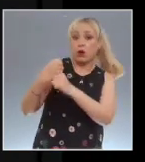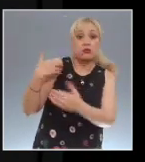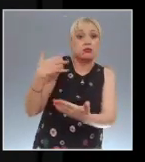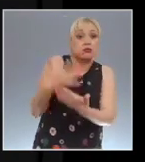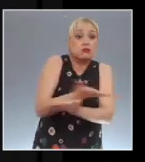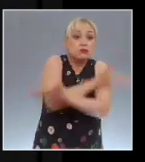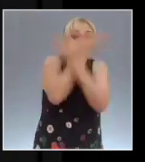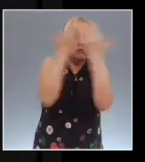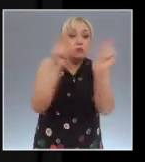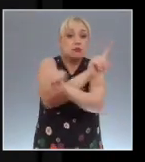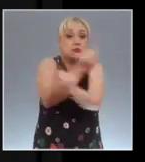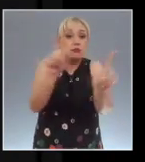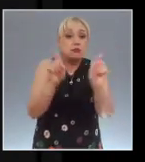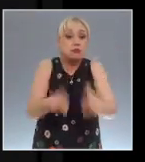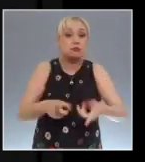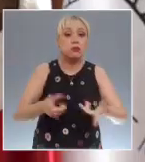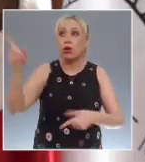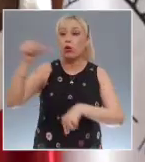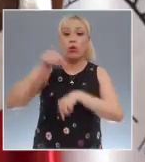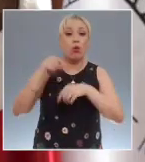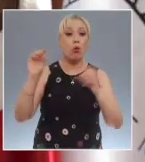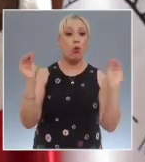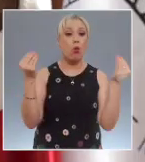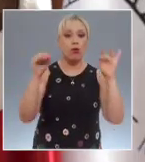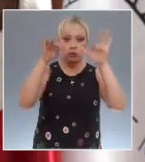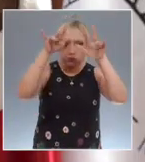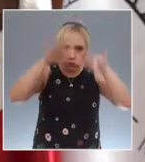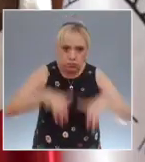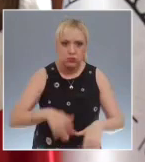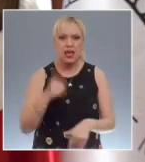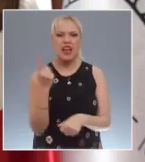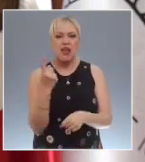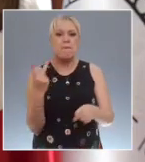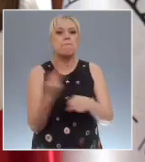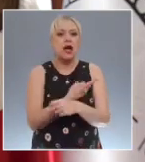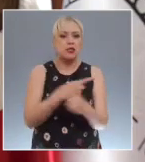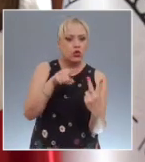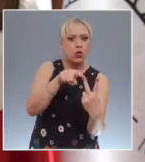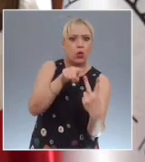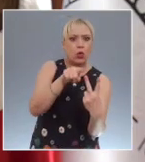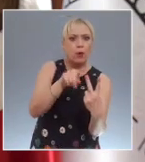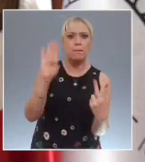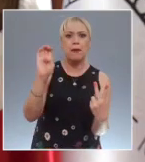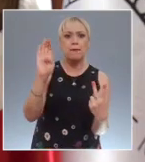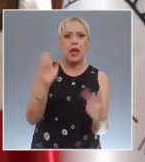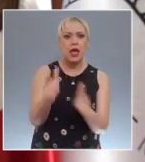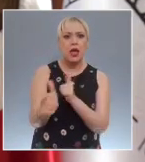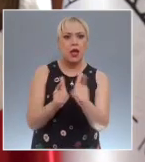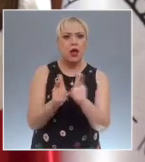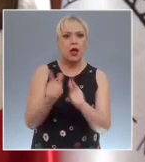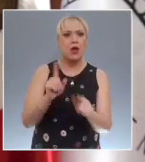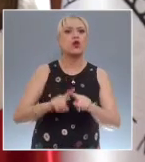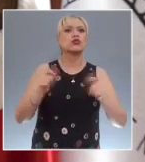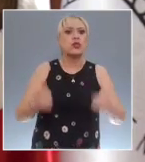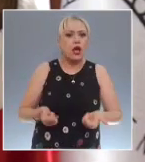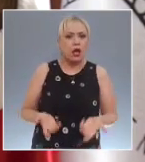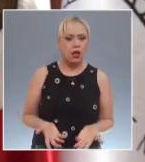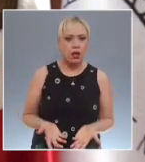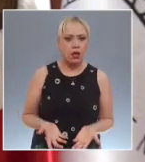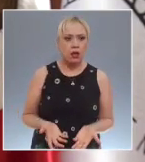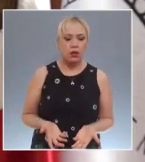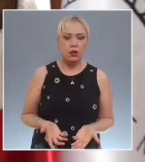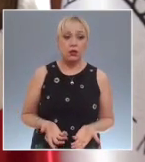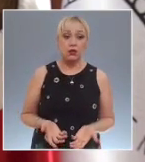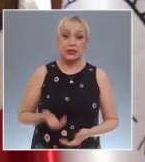médico de lo que sucedió con el segundo bebé. Estas omisiones cobran mayor relevancia cuando se trata de la búsqueda de justicia por